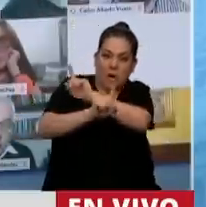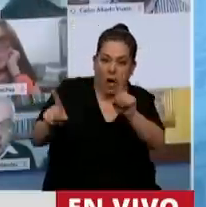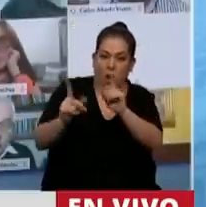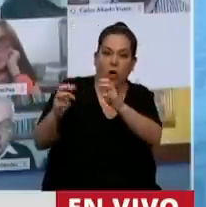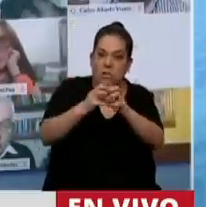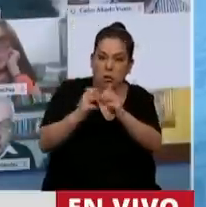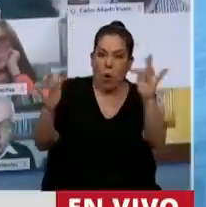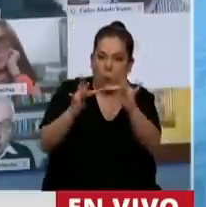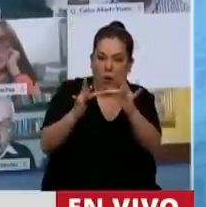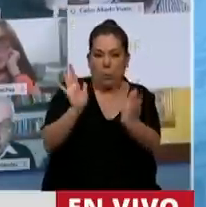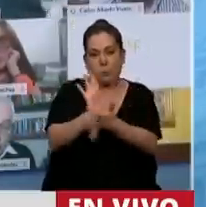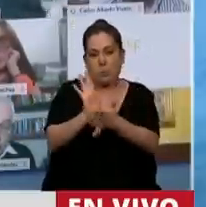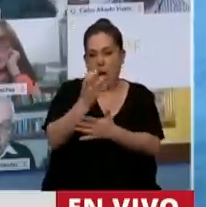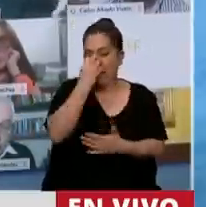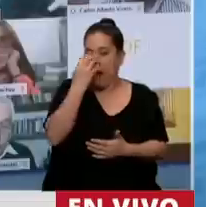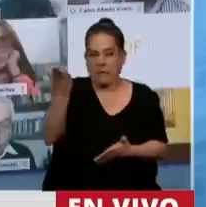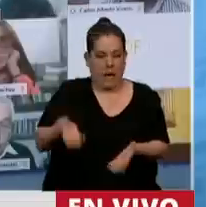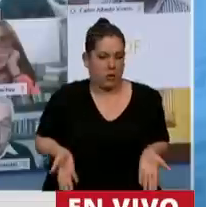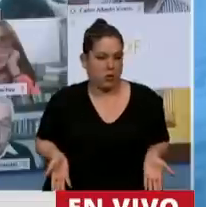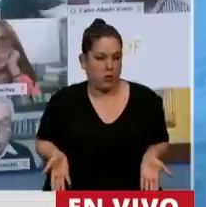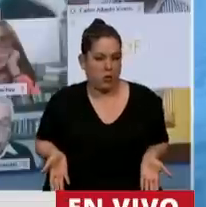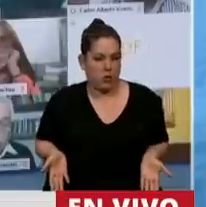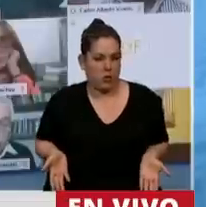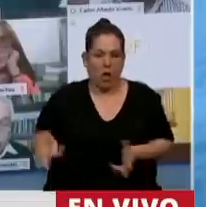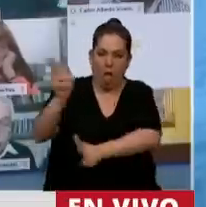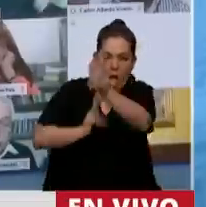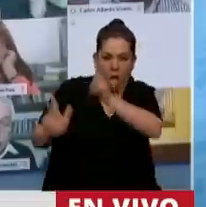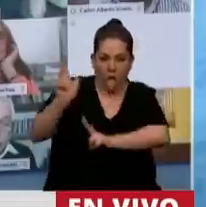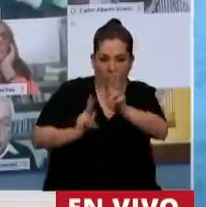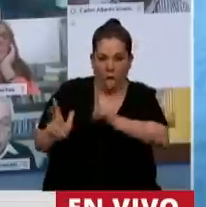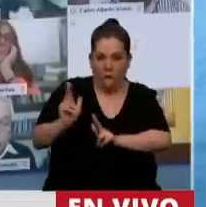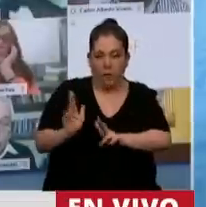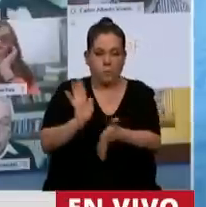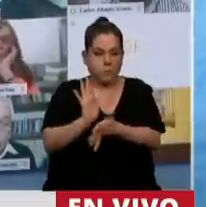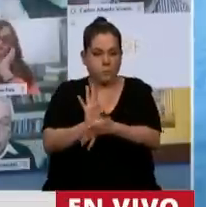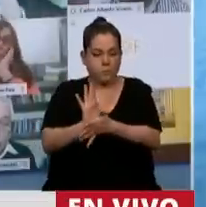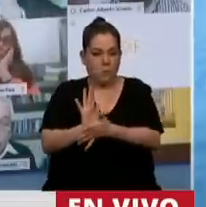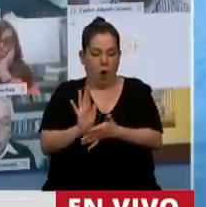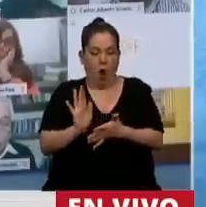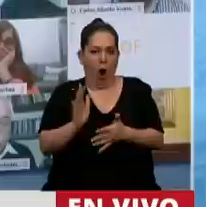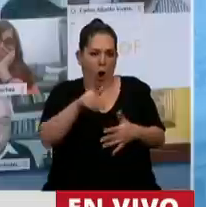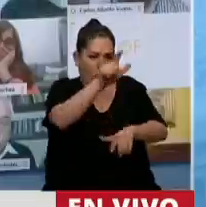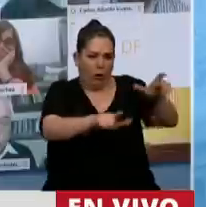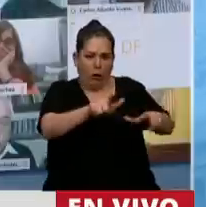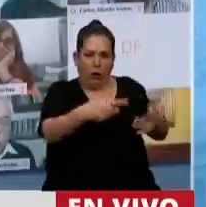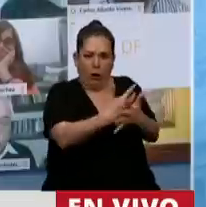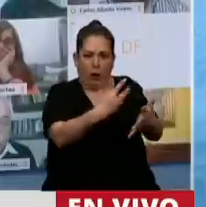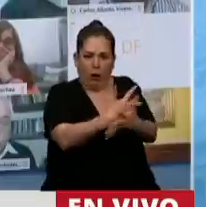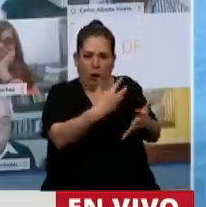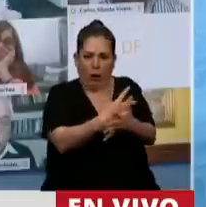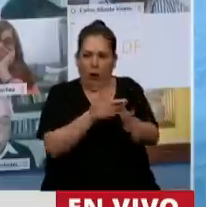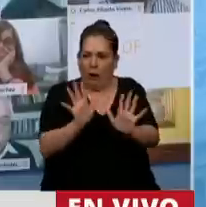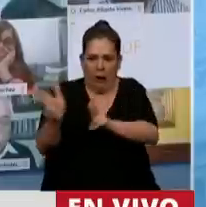este circo, este aparataje indigno de nuestro pueblo sufriendo como está sufriendo